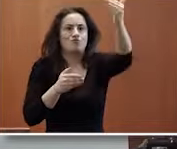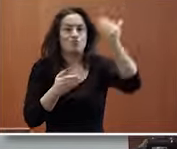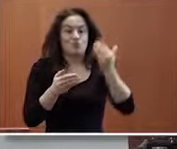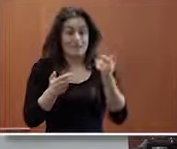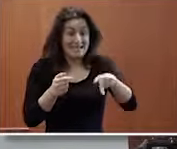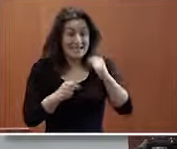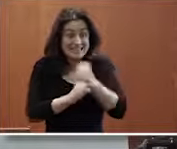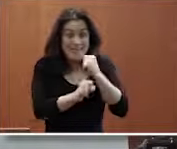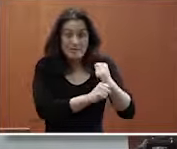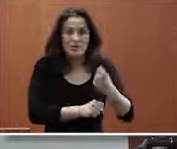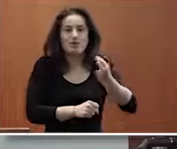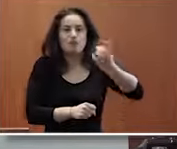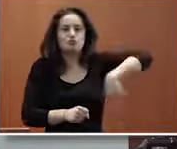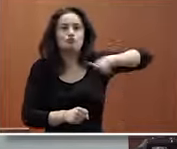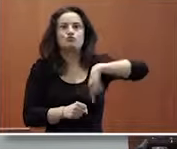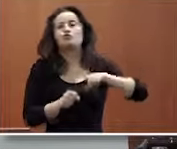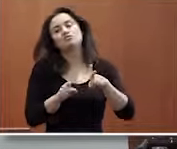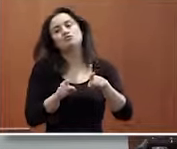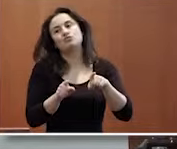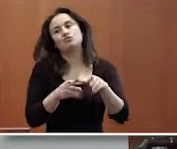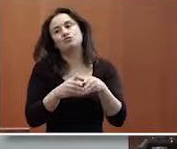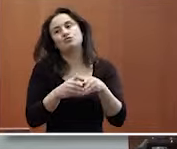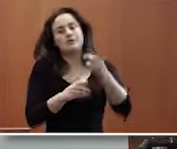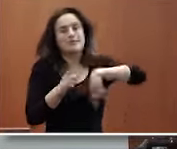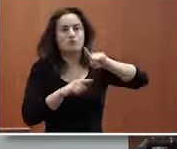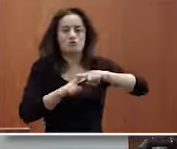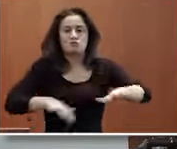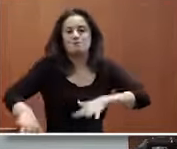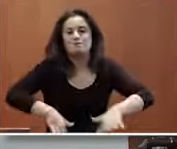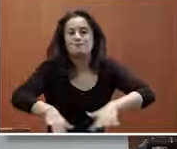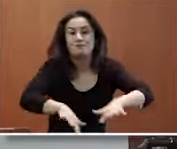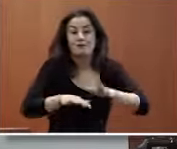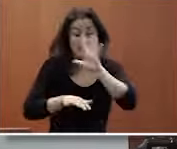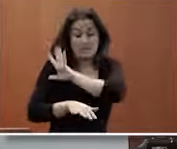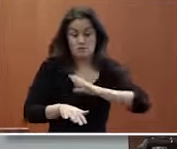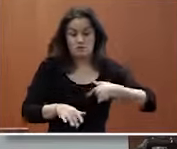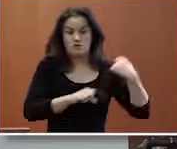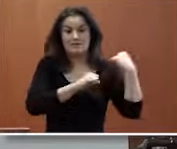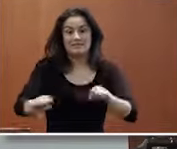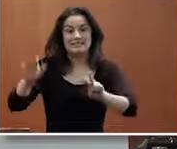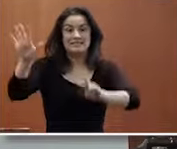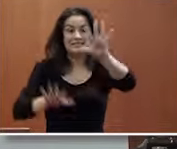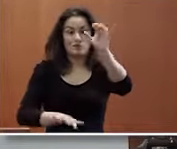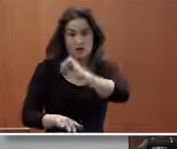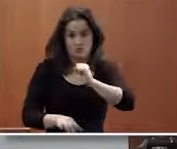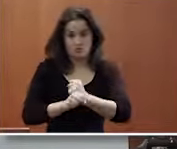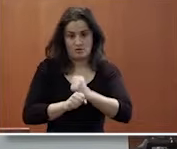en el que tenemos que generar ese trabajo esa actividad que de momento nosotros llevamos haciendo 75 años